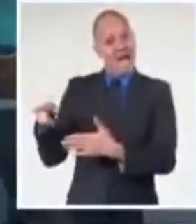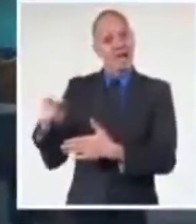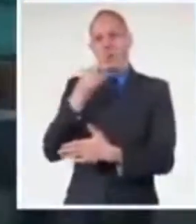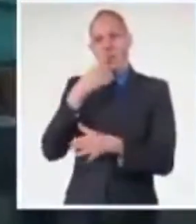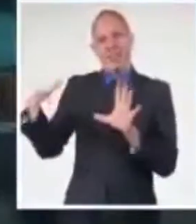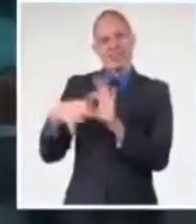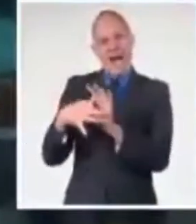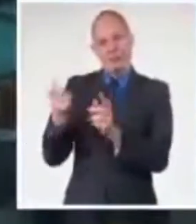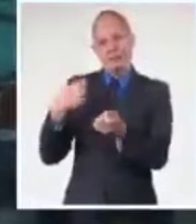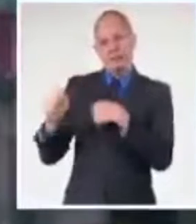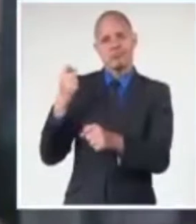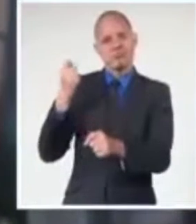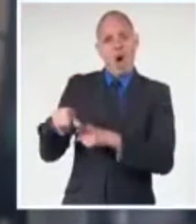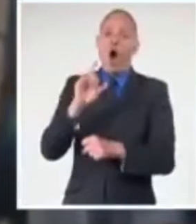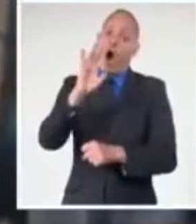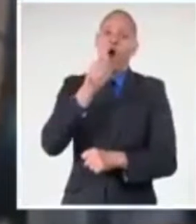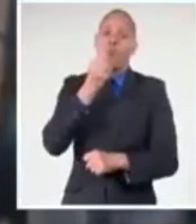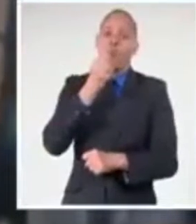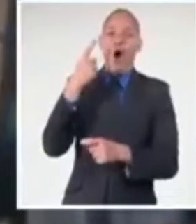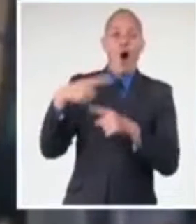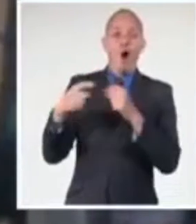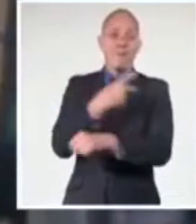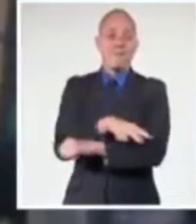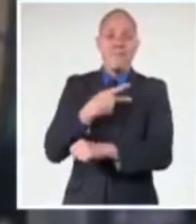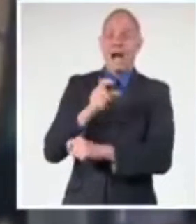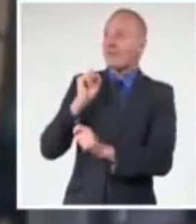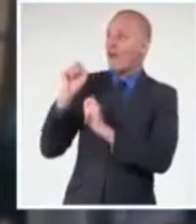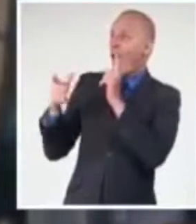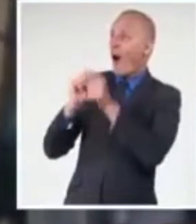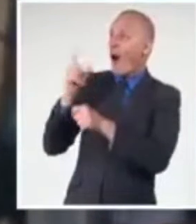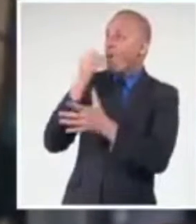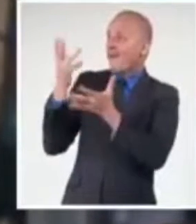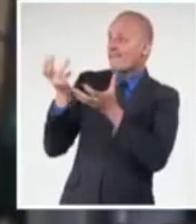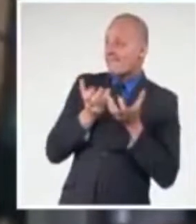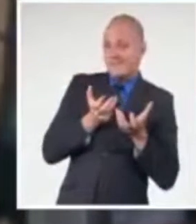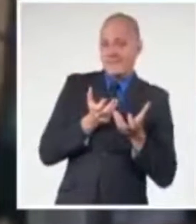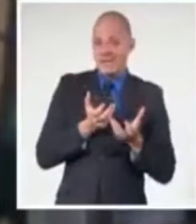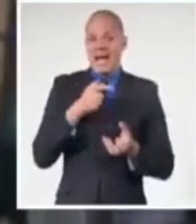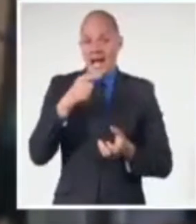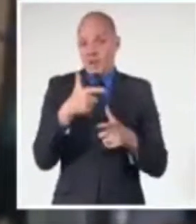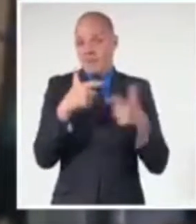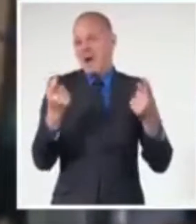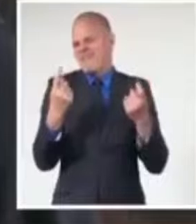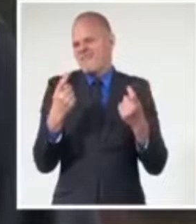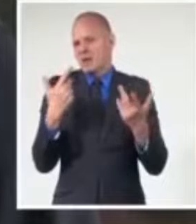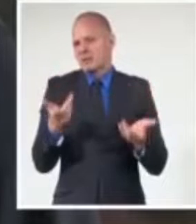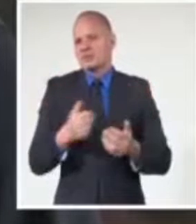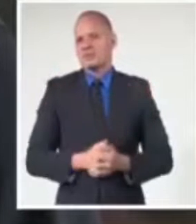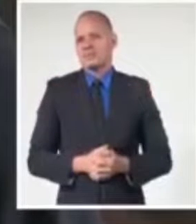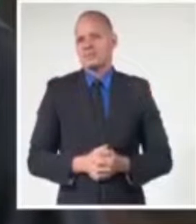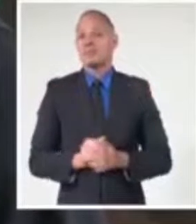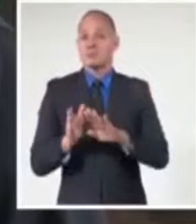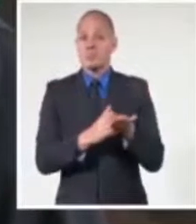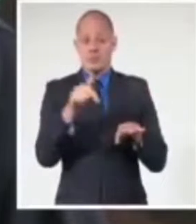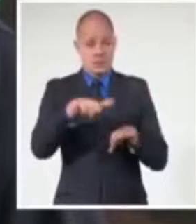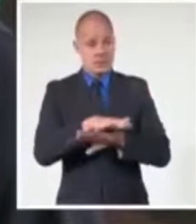un poco más de materia prima disponible, que es el talón de aquile de la mayoría de los privados, es el acceso a los recursos de las materias primas. Muchas